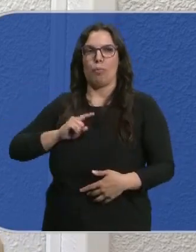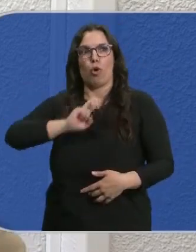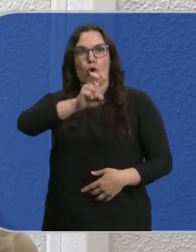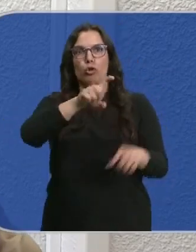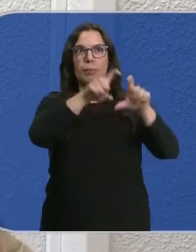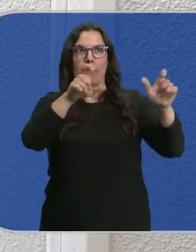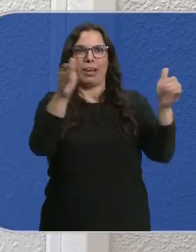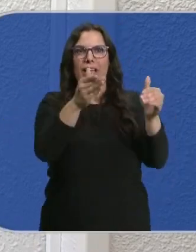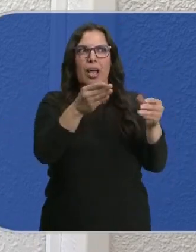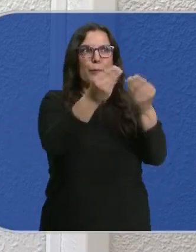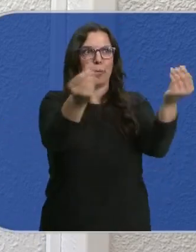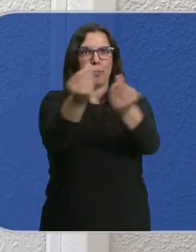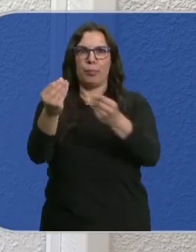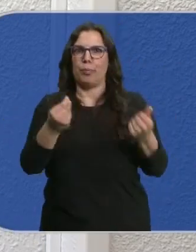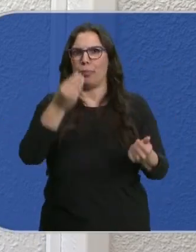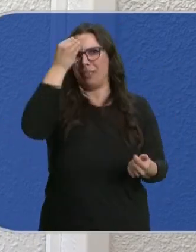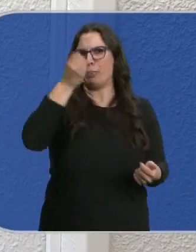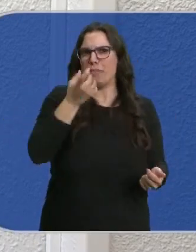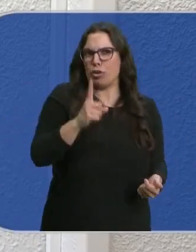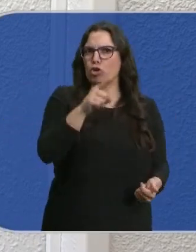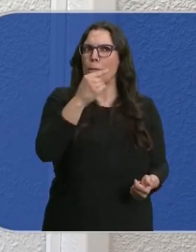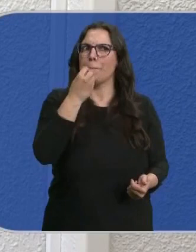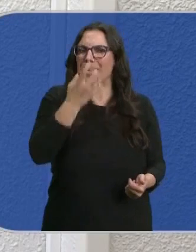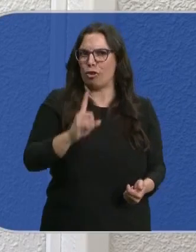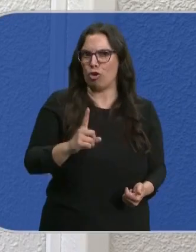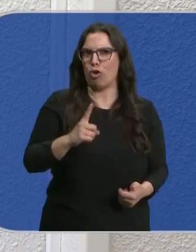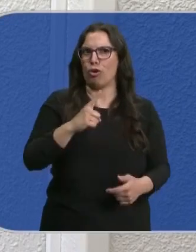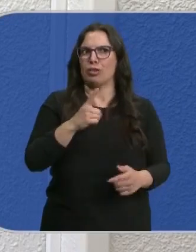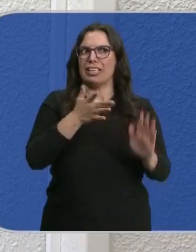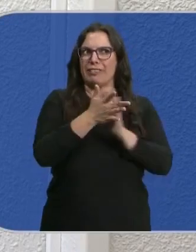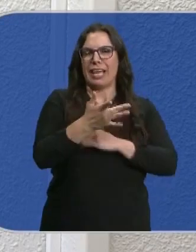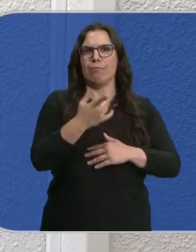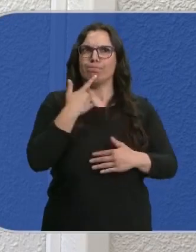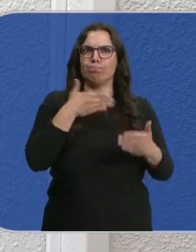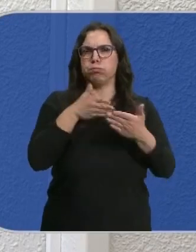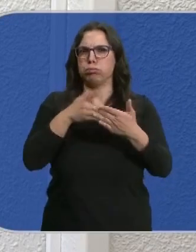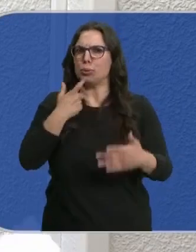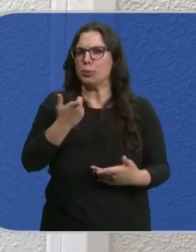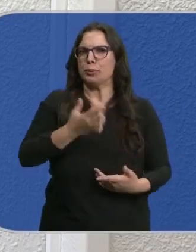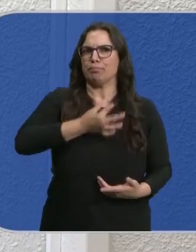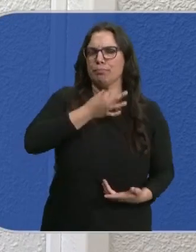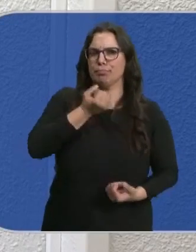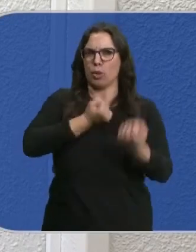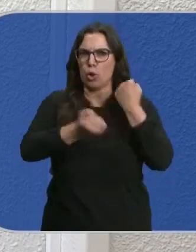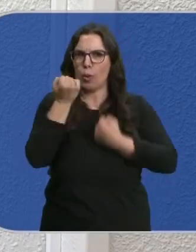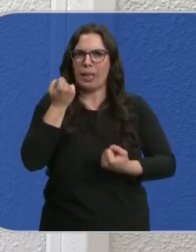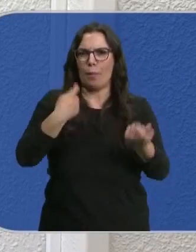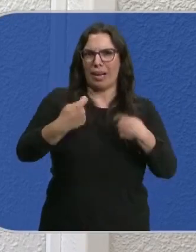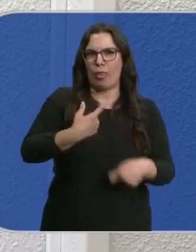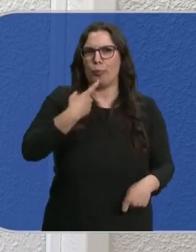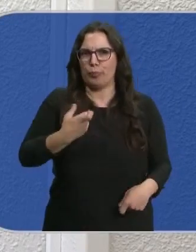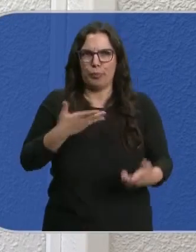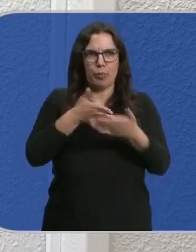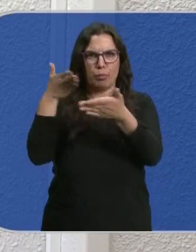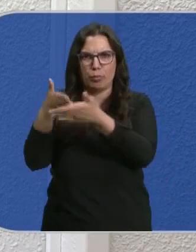vayan desapareciendo porque eso no es bueno. Eso es un síntoma de dificultades económicas y dificultades de mercado